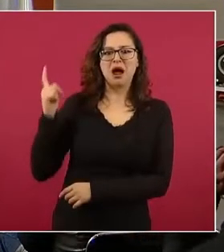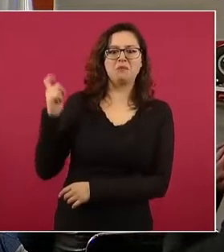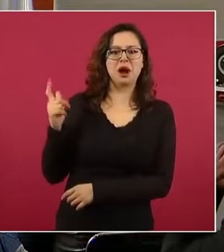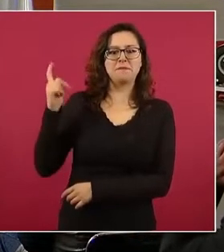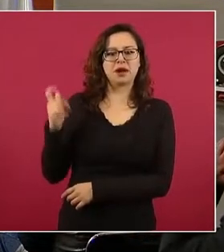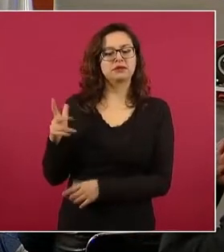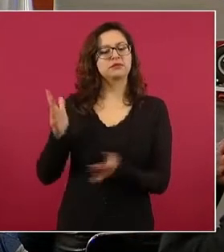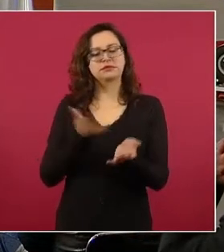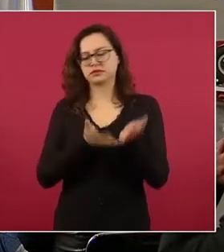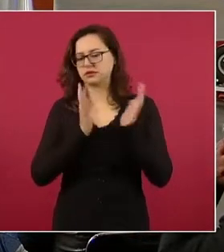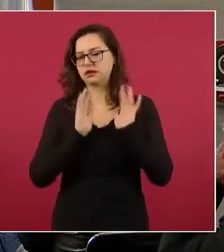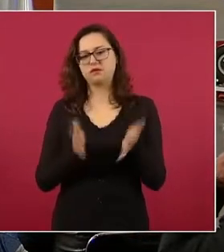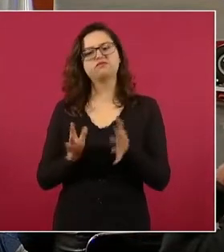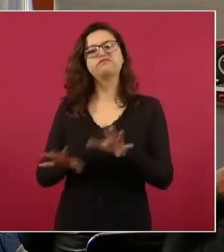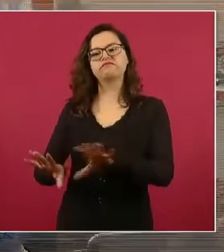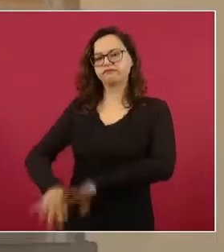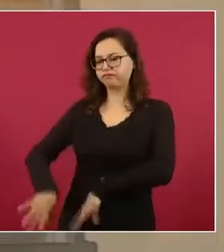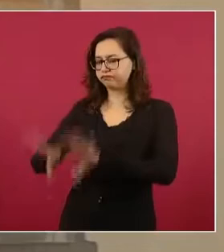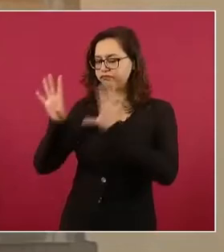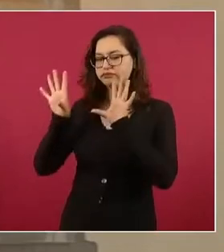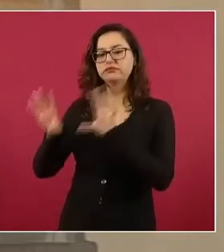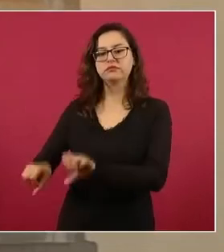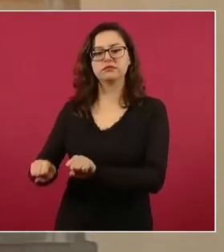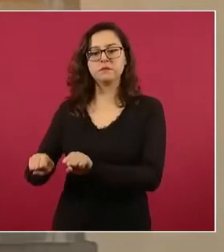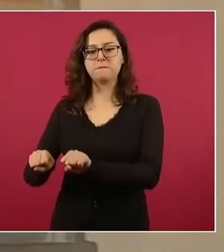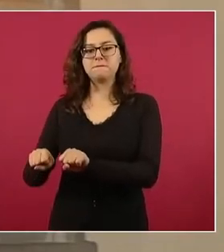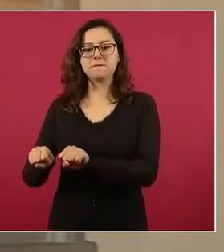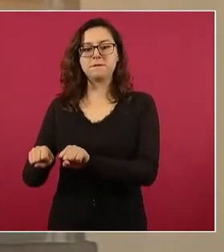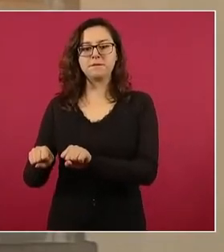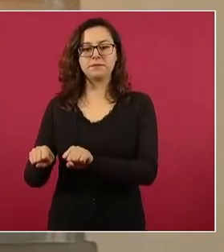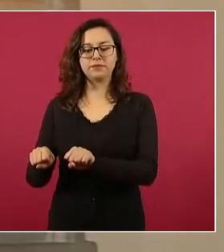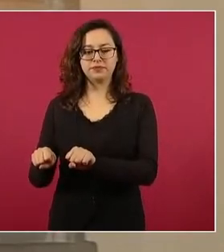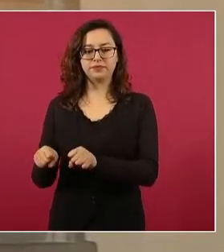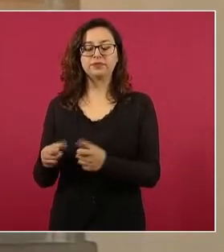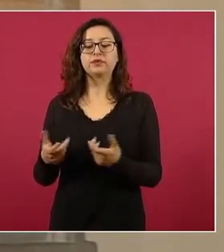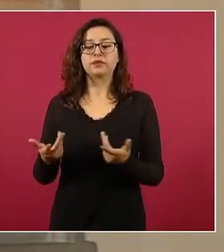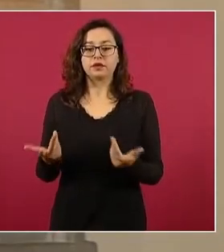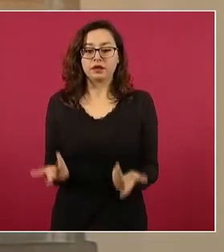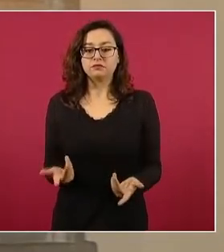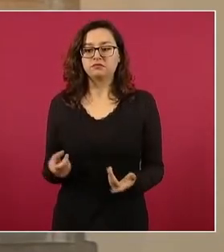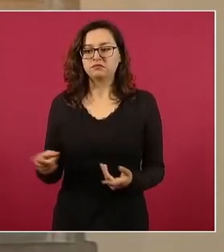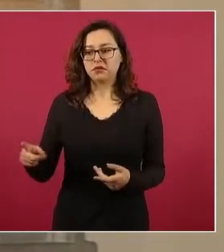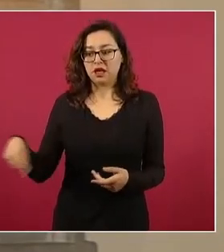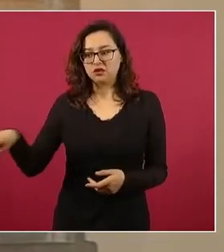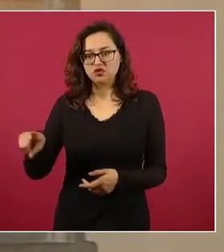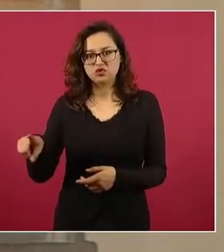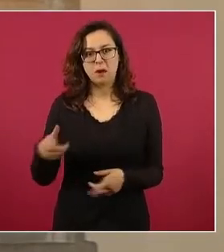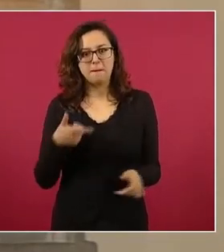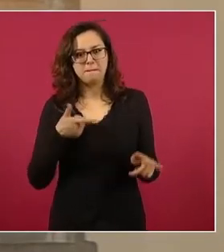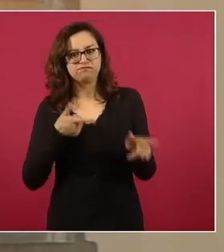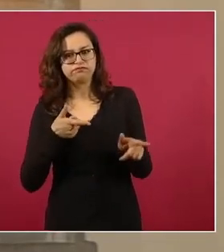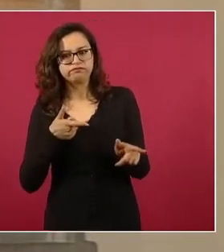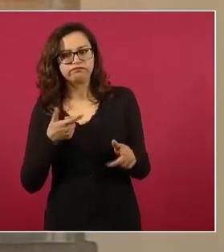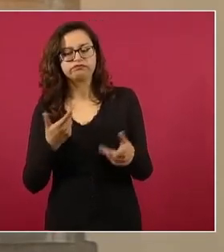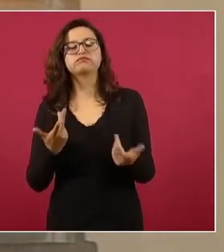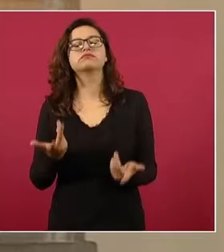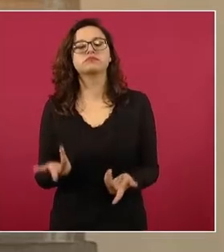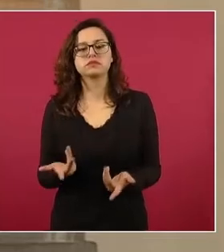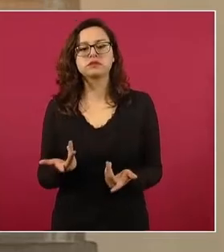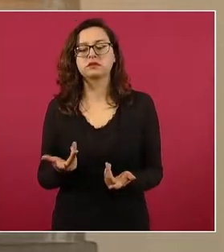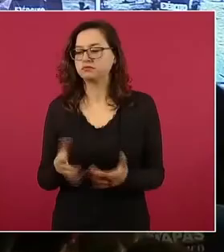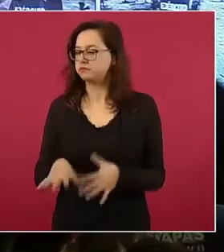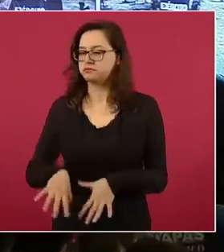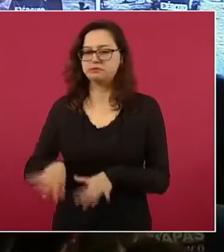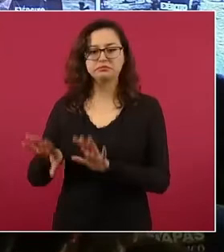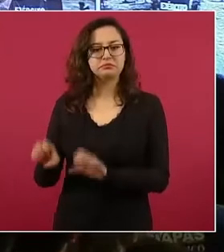haber repelido las fuerzas de seguridad esta agresión con armas de fuego. Aseguraron también 16 armas